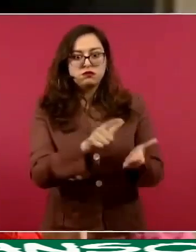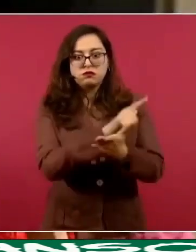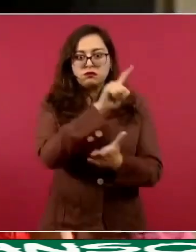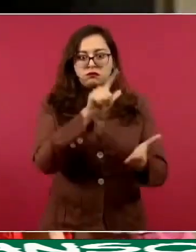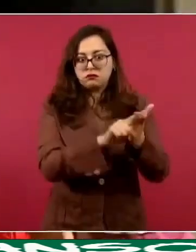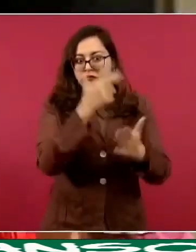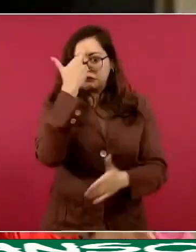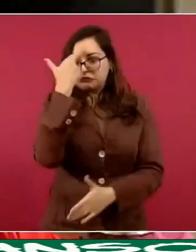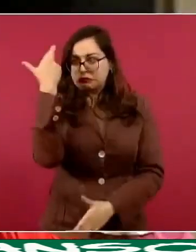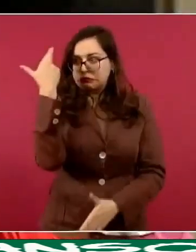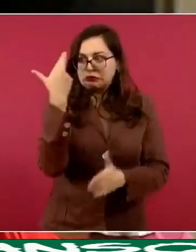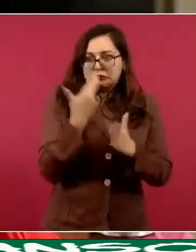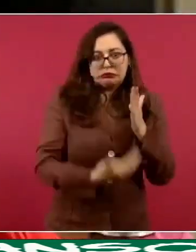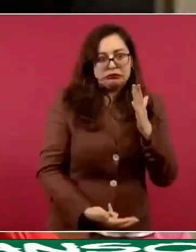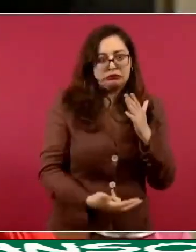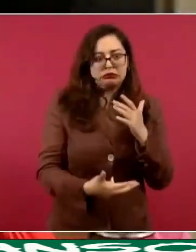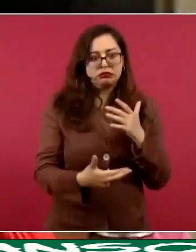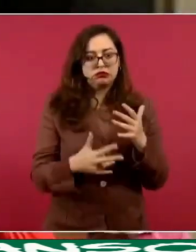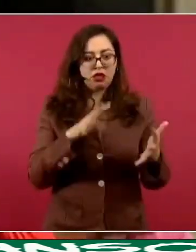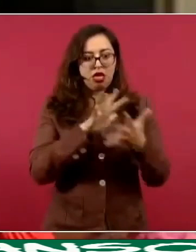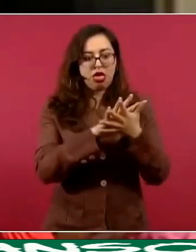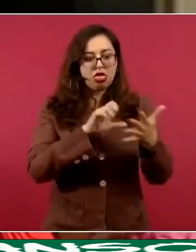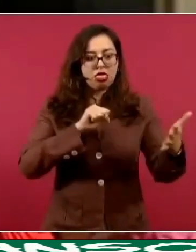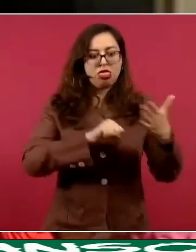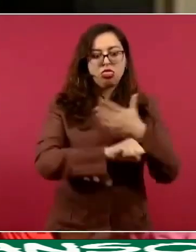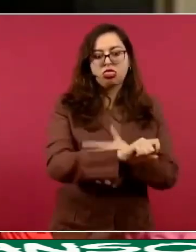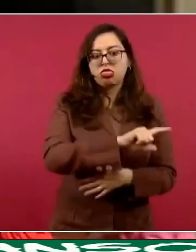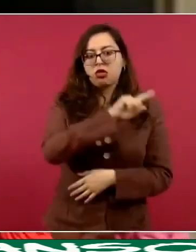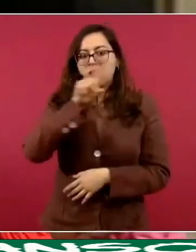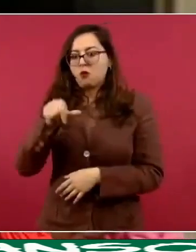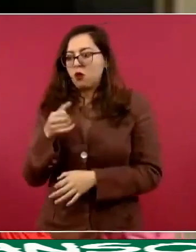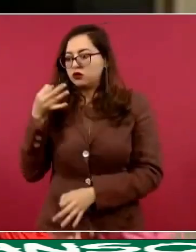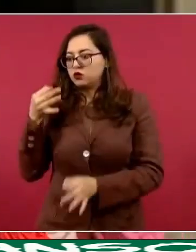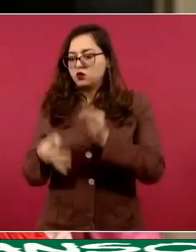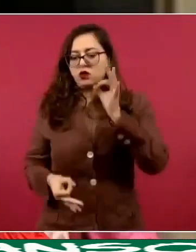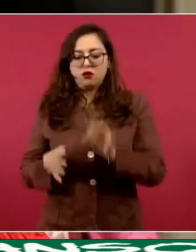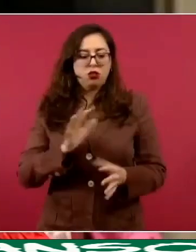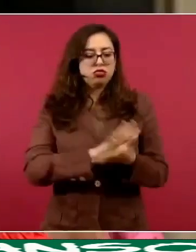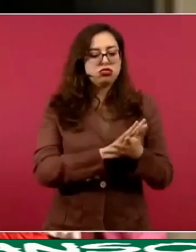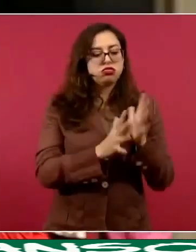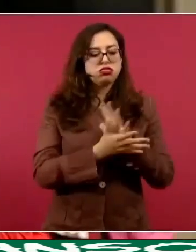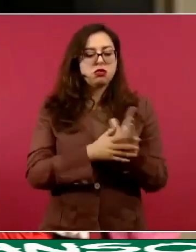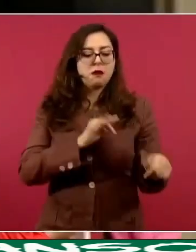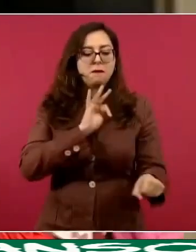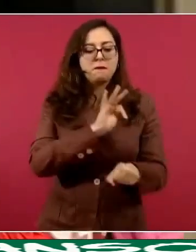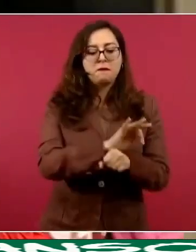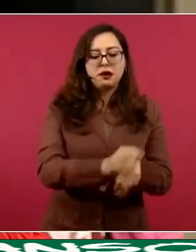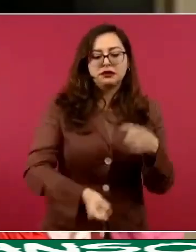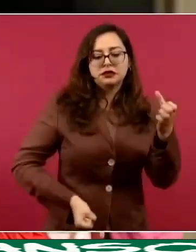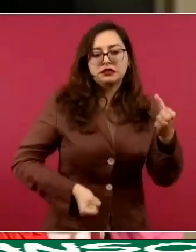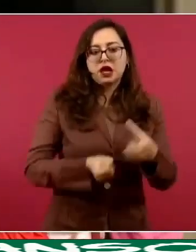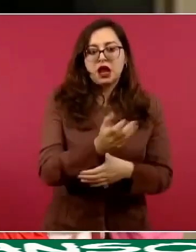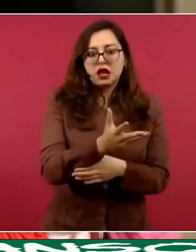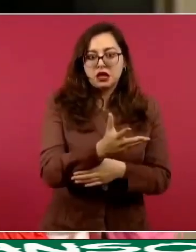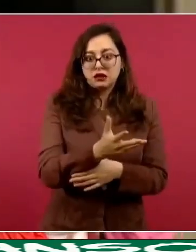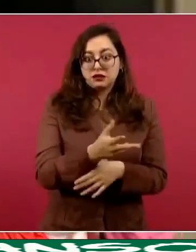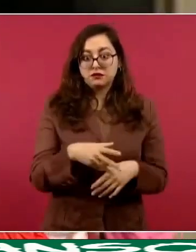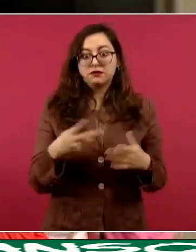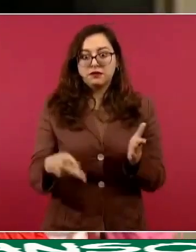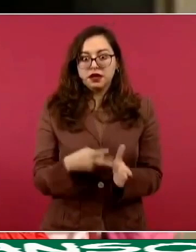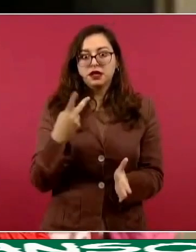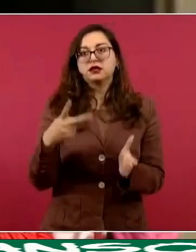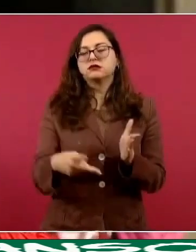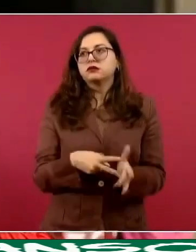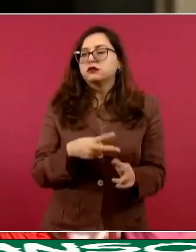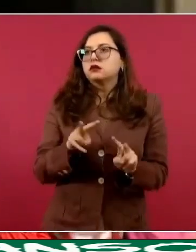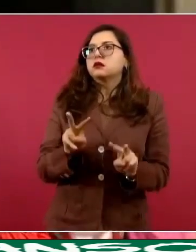el más destacado de la semana, pero son varios. Entonces, preguntarle, presidente, si la secretaria de Seguridad y Protección Ciudadana, Rosa